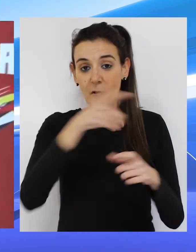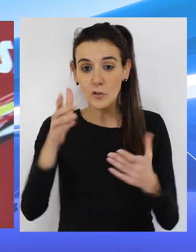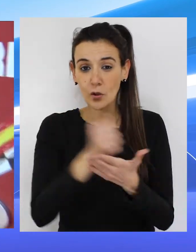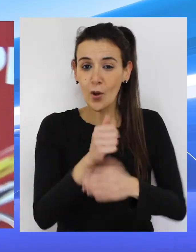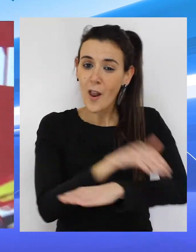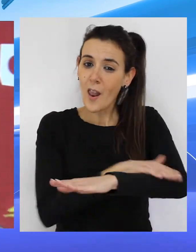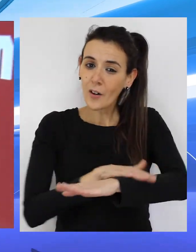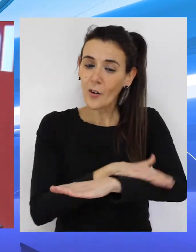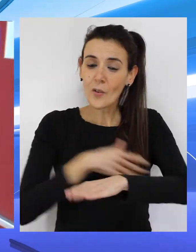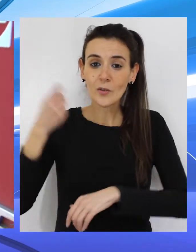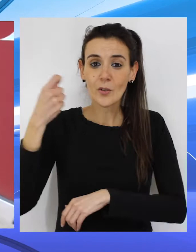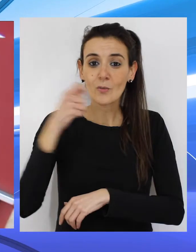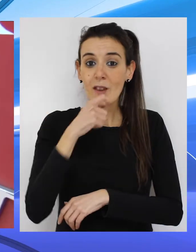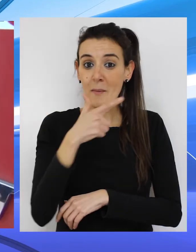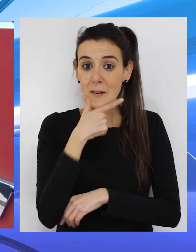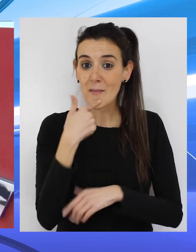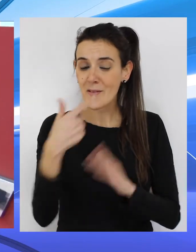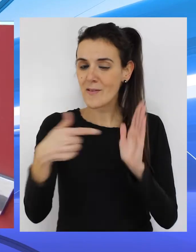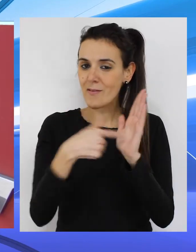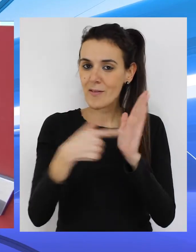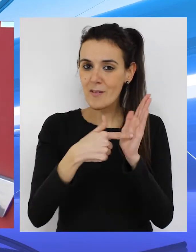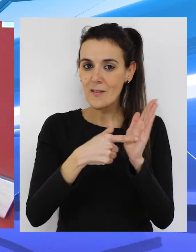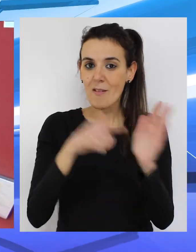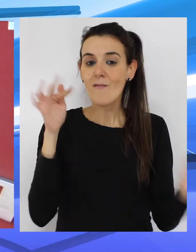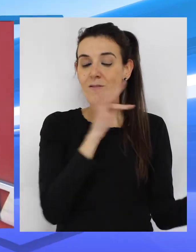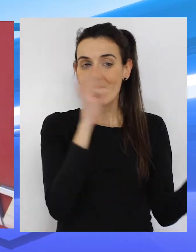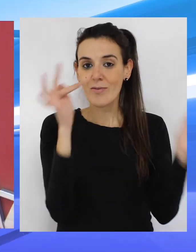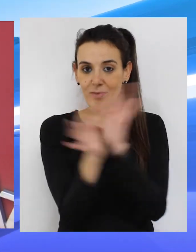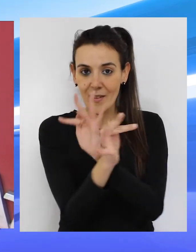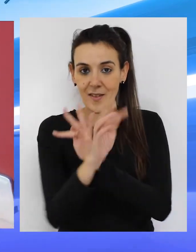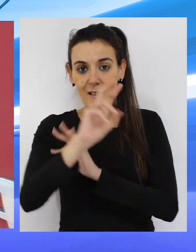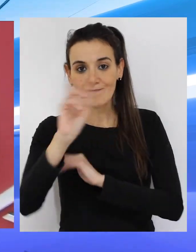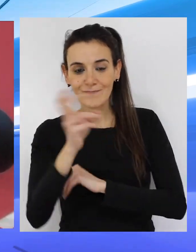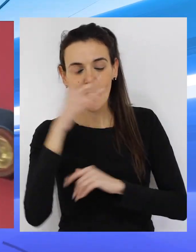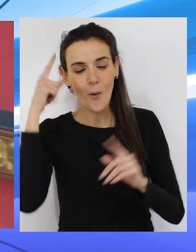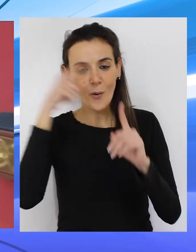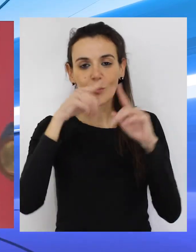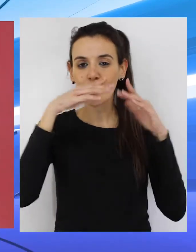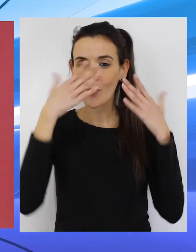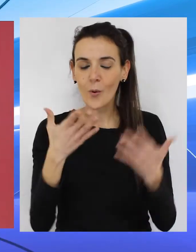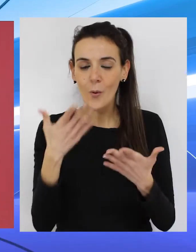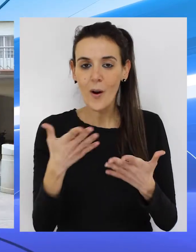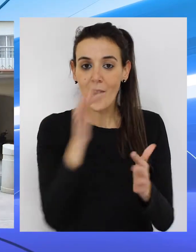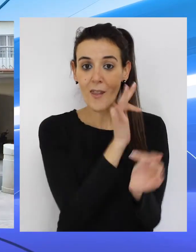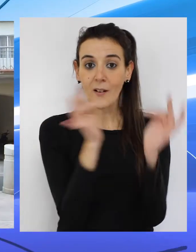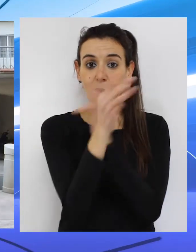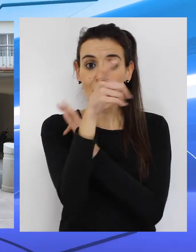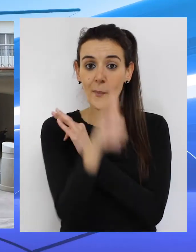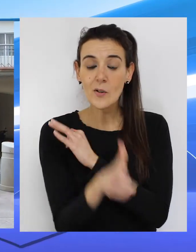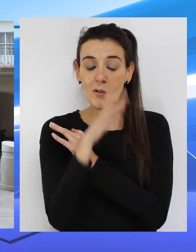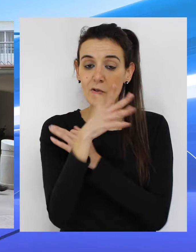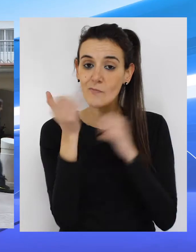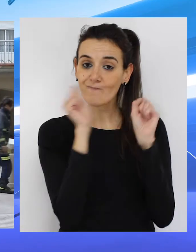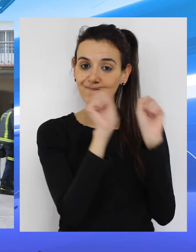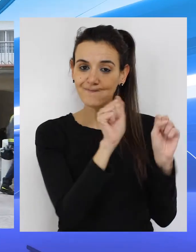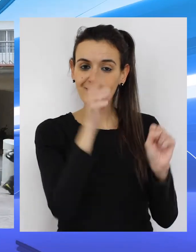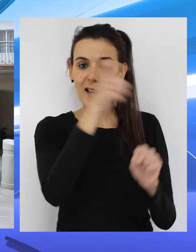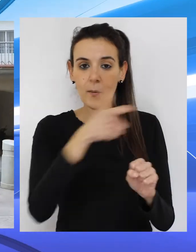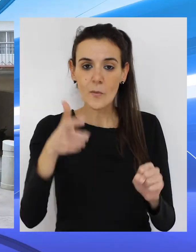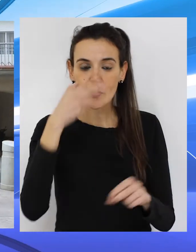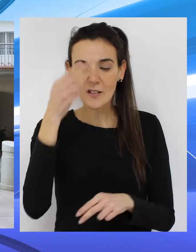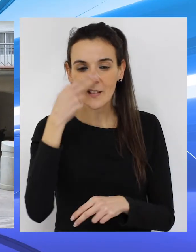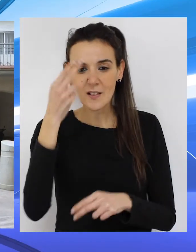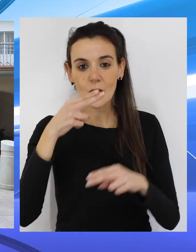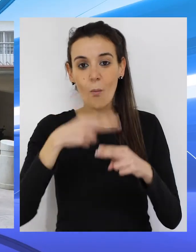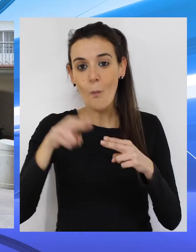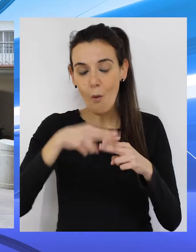el Ejecutivo de Vivas ha decidido relegarlo de sus funciones con el objetivo de colocar a alguien que responda a sus intereses